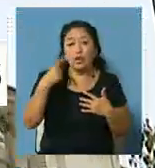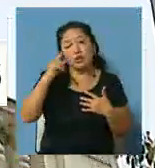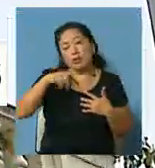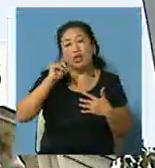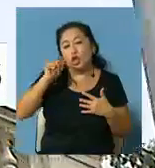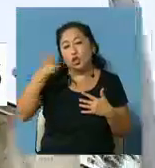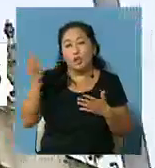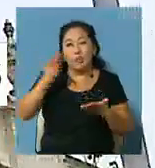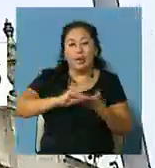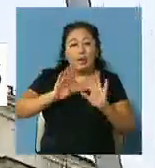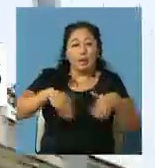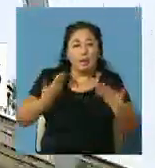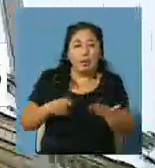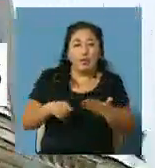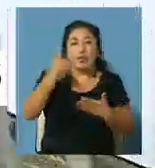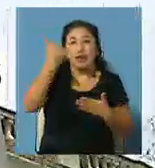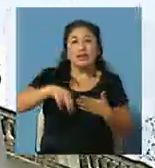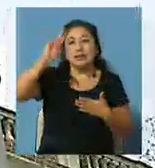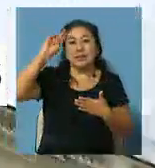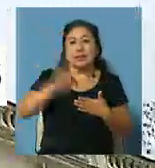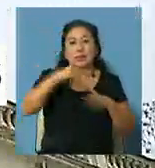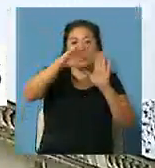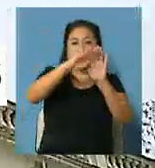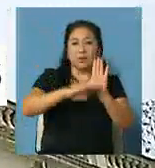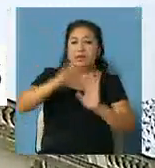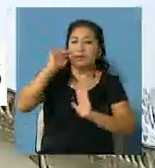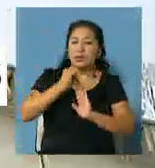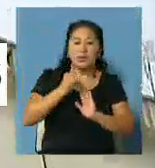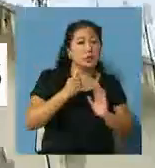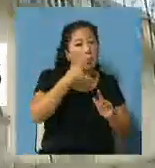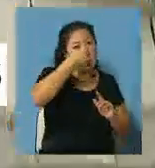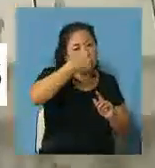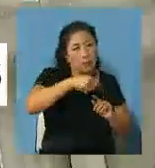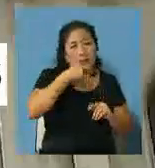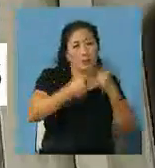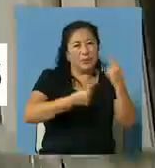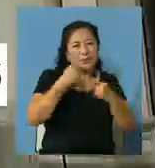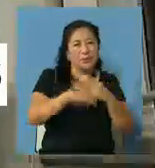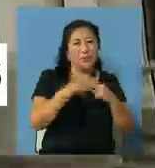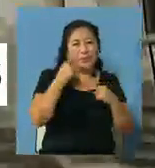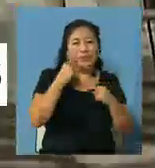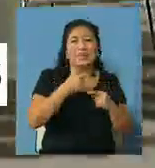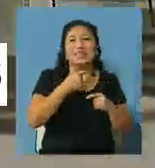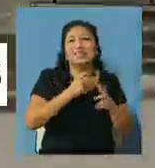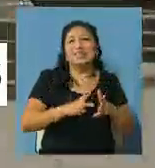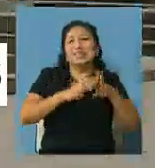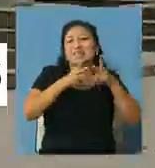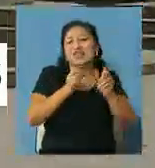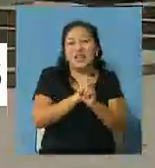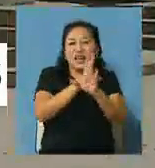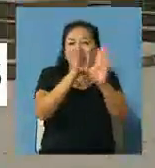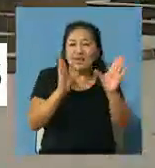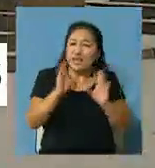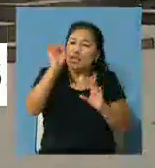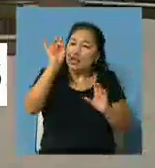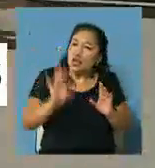de los otros días es por eso que tenemos que respetar todo esto y aprovecharé la última porque ahí la dejó es lo que quería que nos aclare